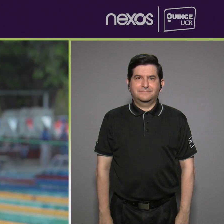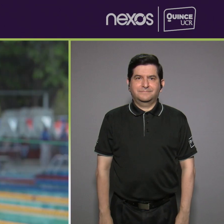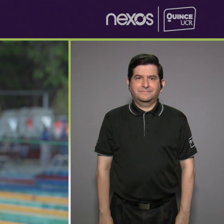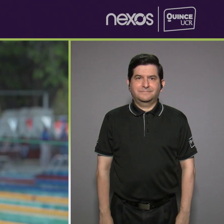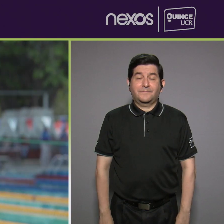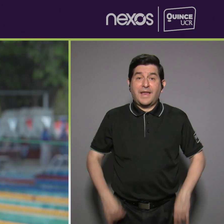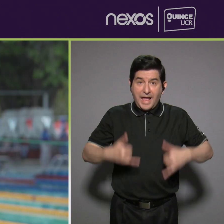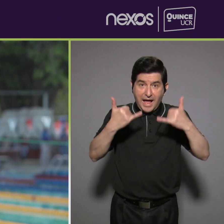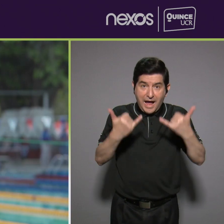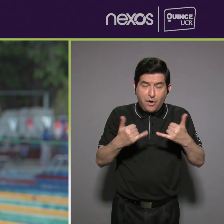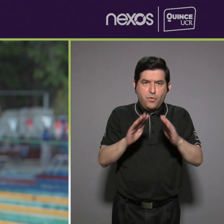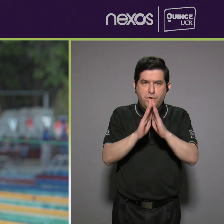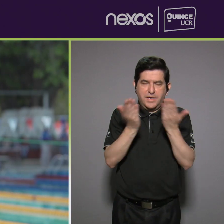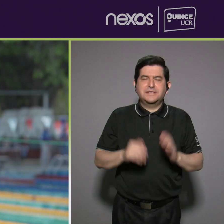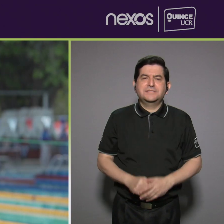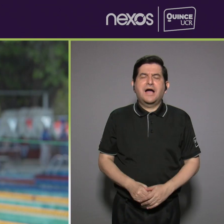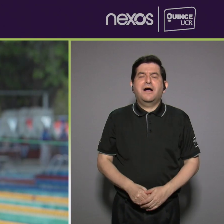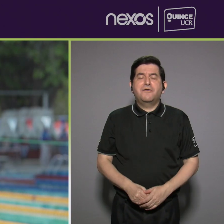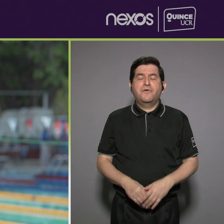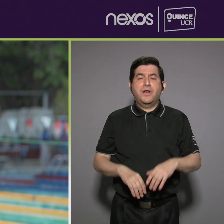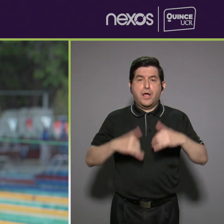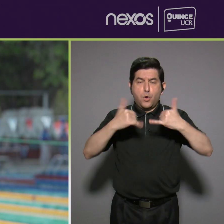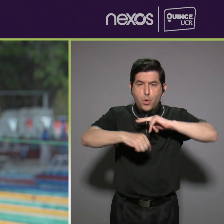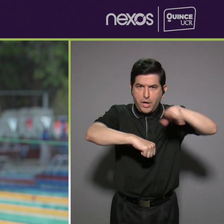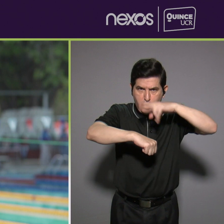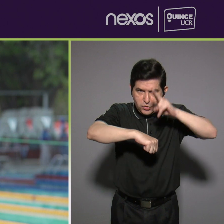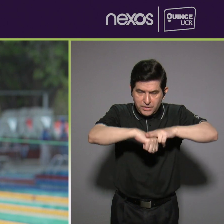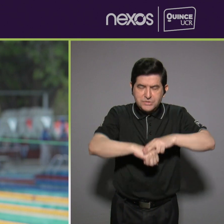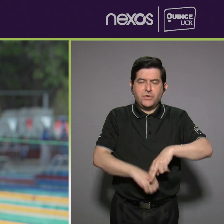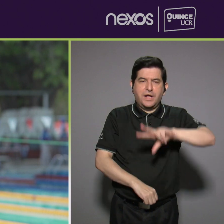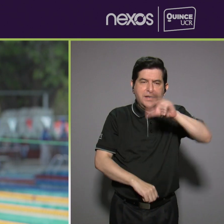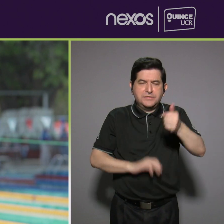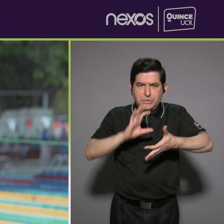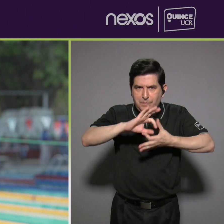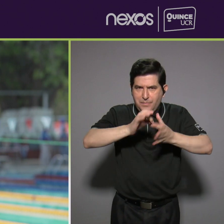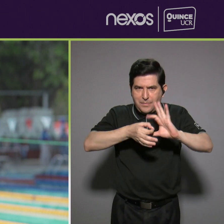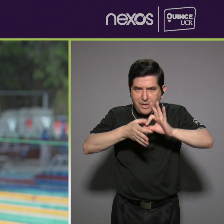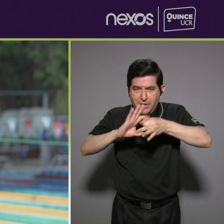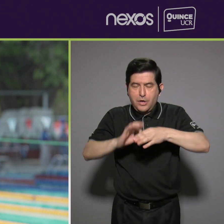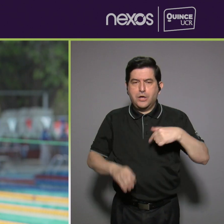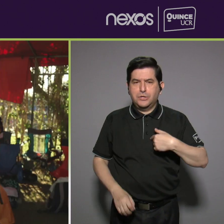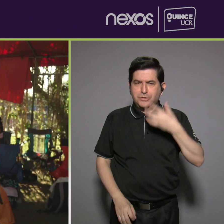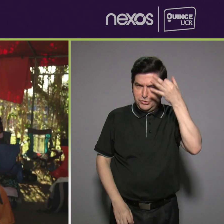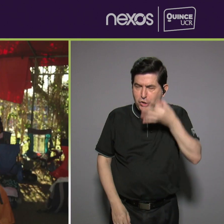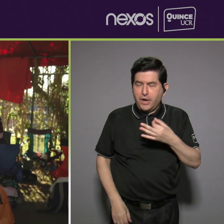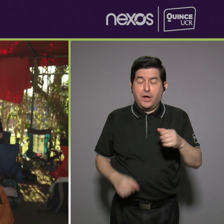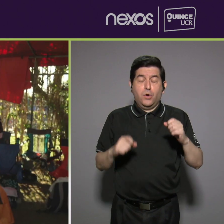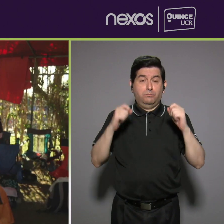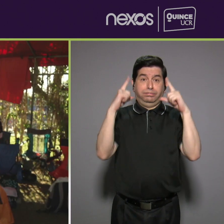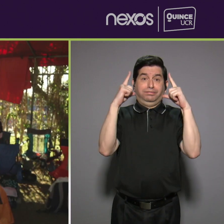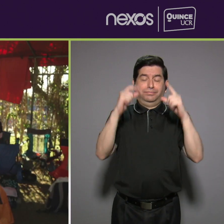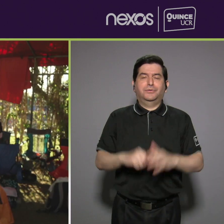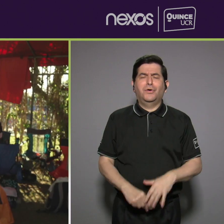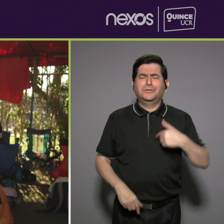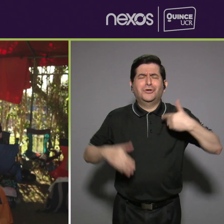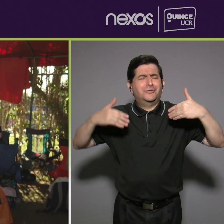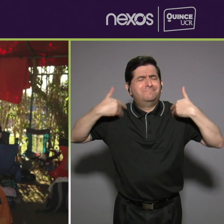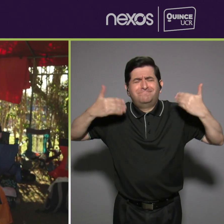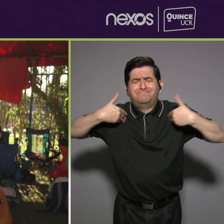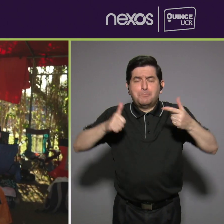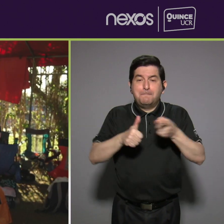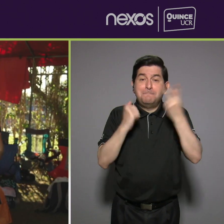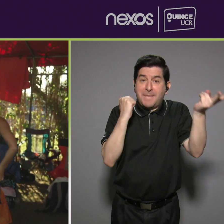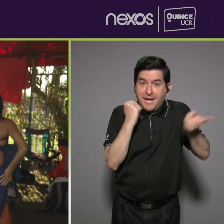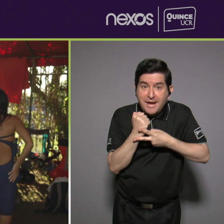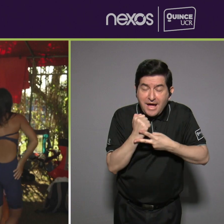Y ahora que se abre esta puerta de Juegos Nacionales para Olímpicos, creo que es increíble. Me siento muy contento y es mi